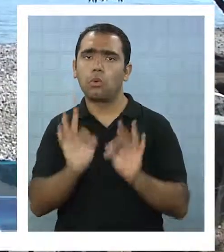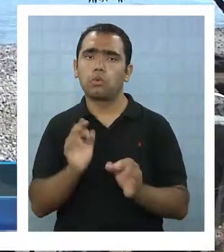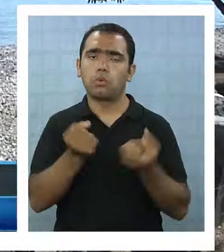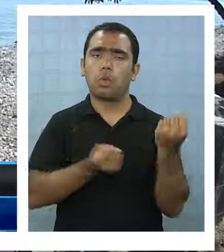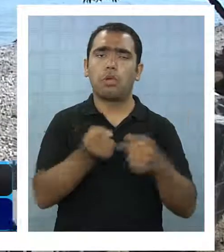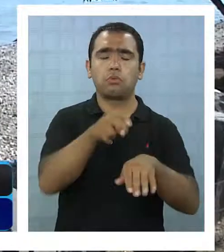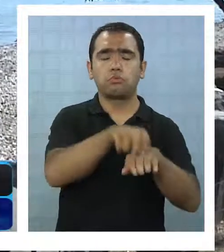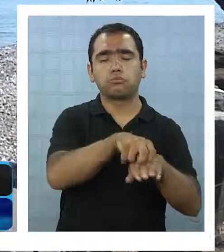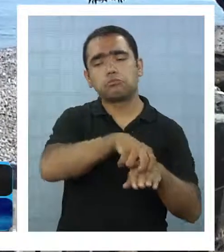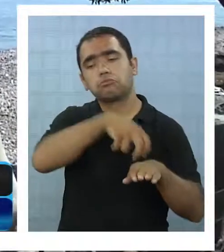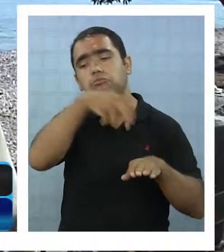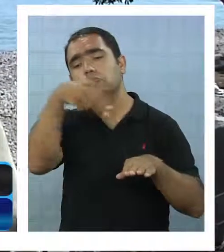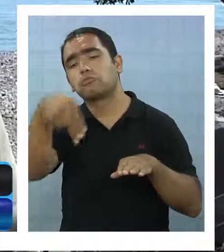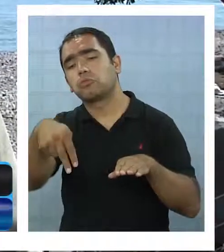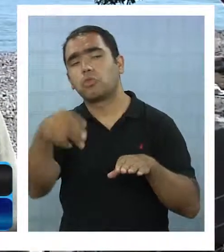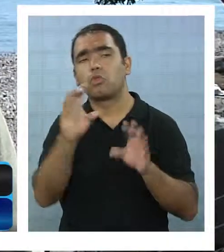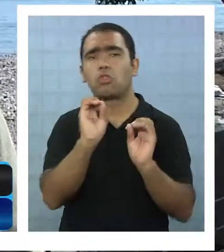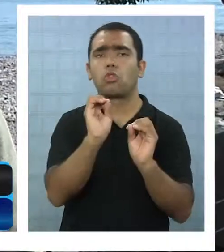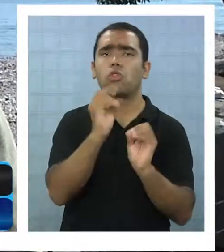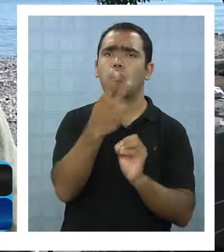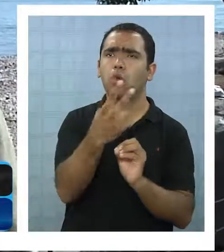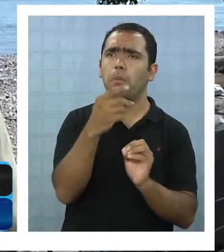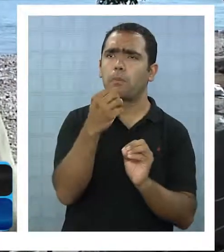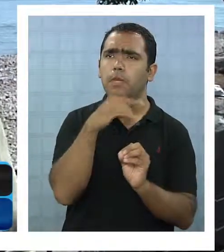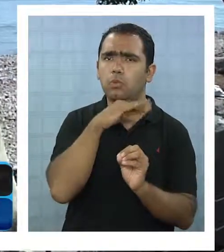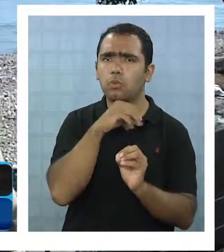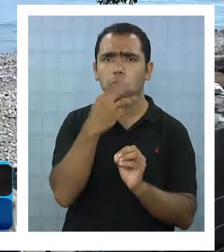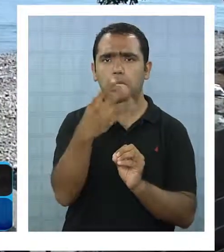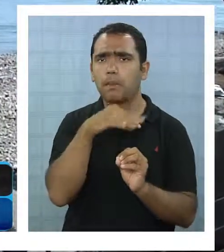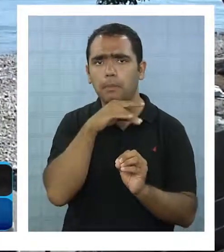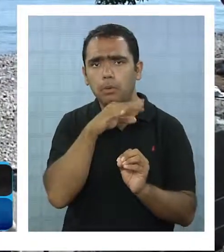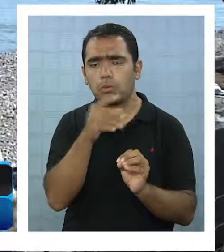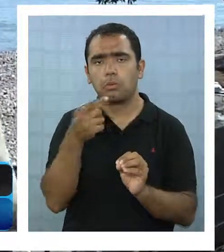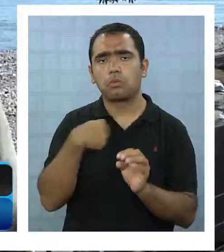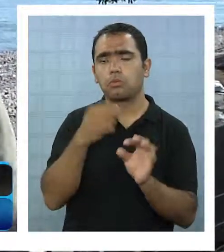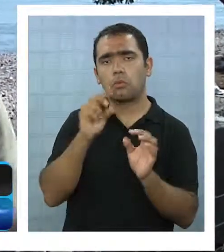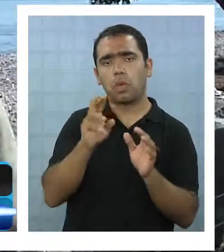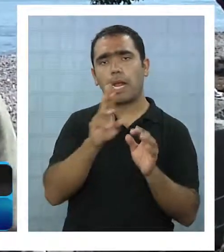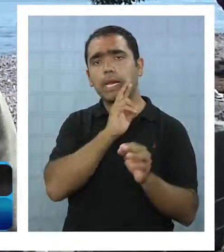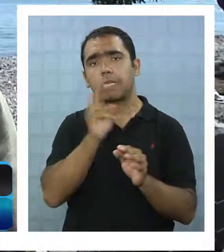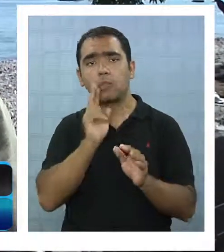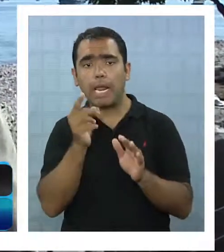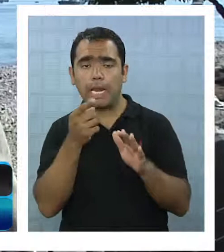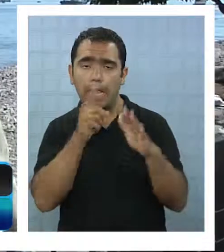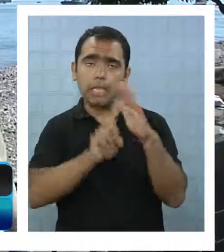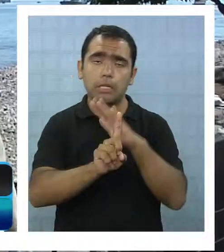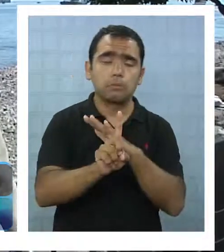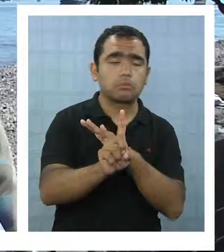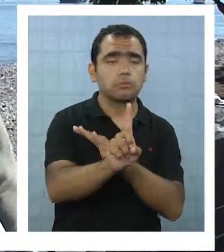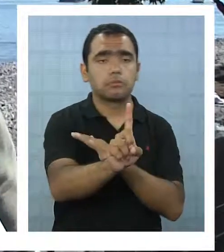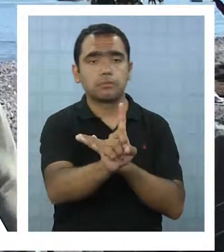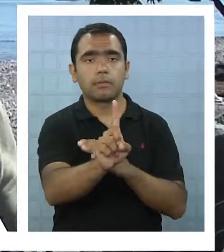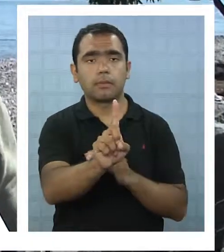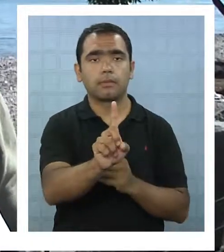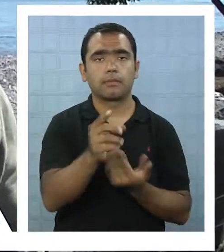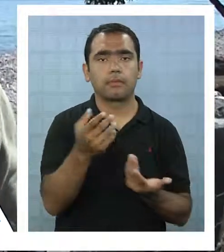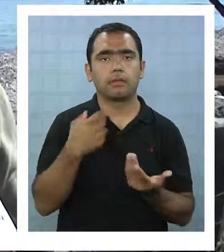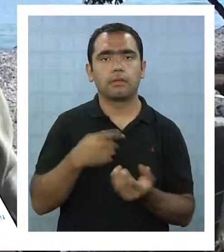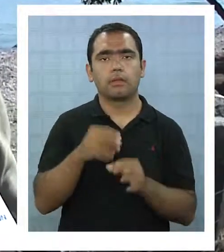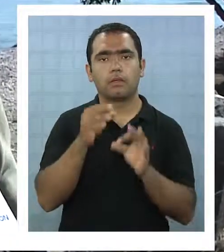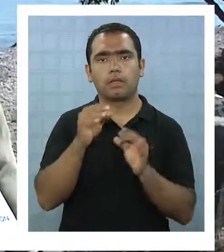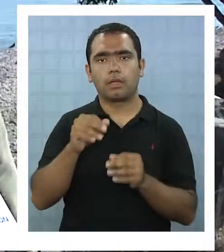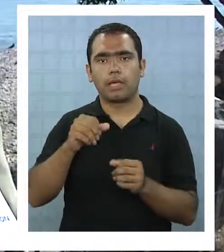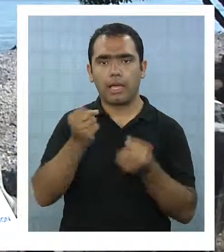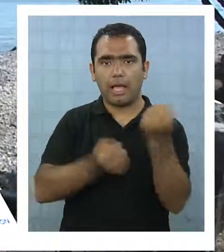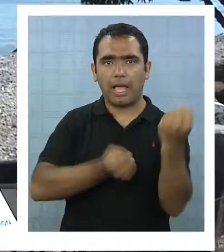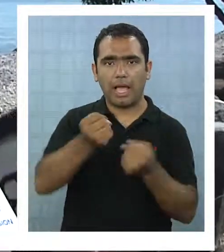cuando estaba dentro del restaurante, haciendo la reservación y el camión ni siquiera frenó. El tipo que venía manejando simplemente